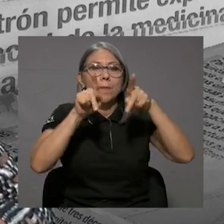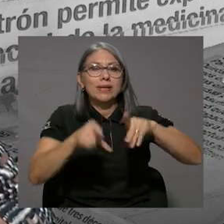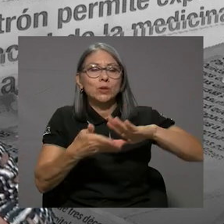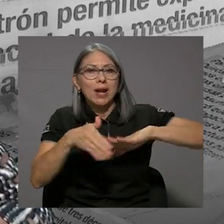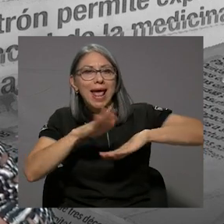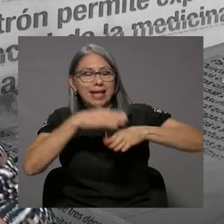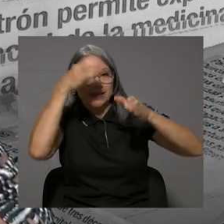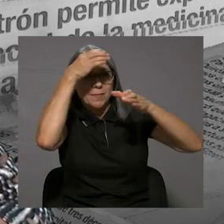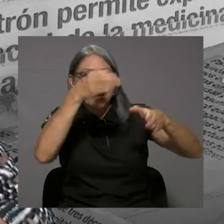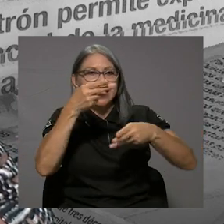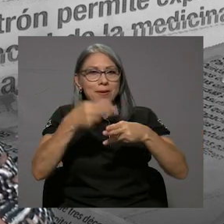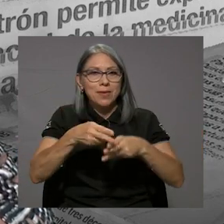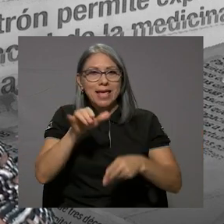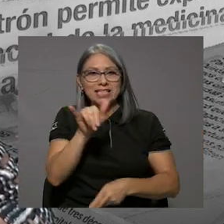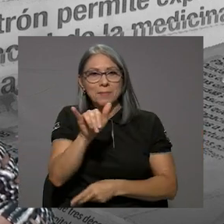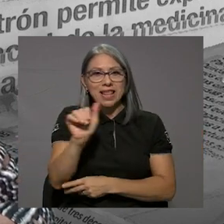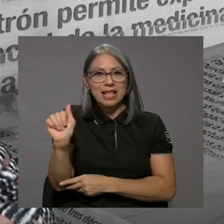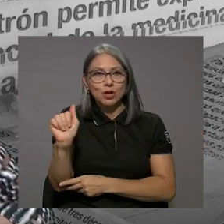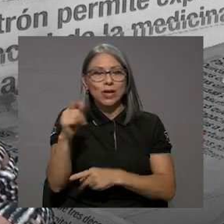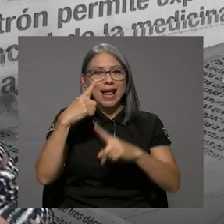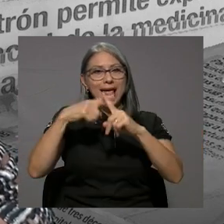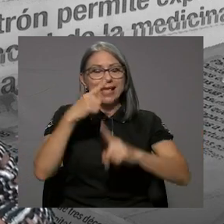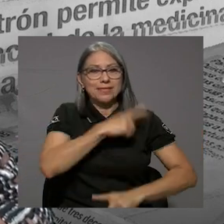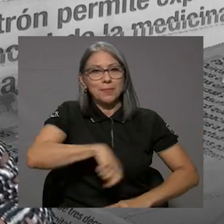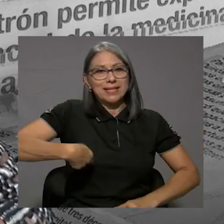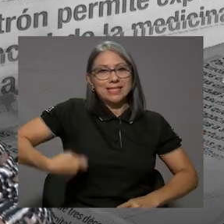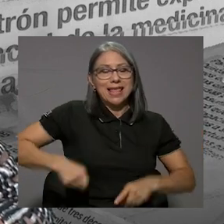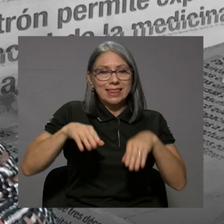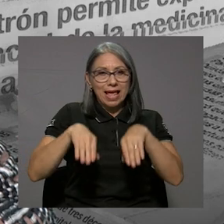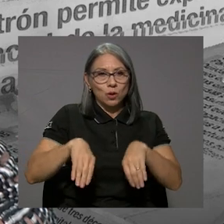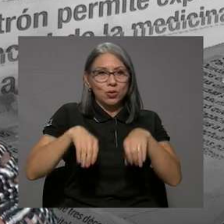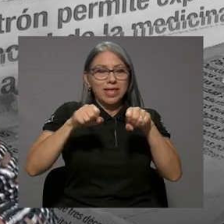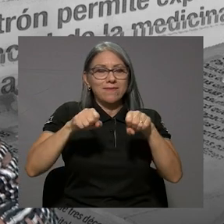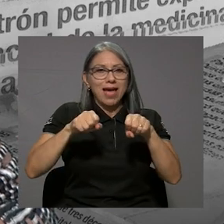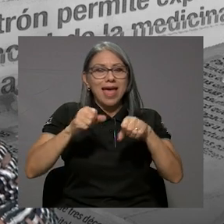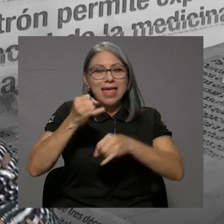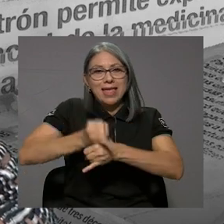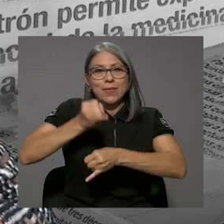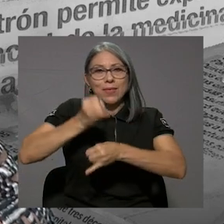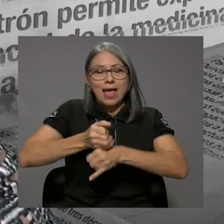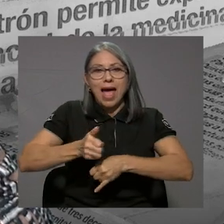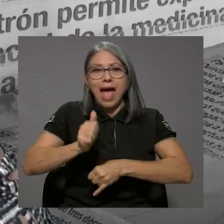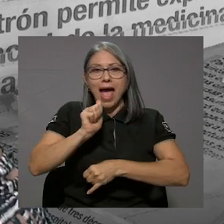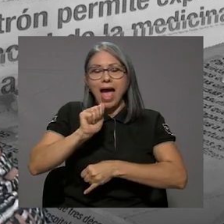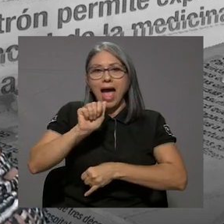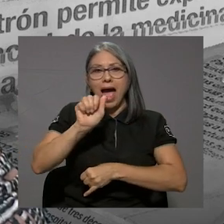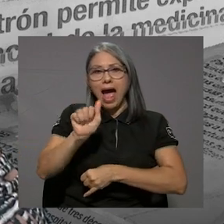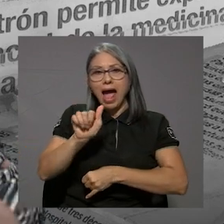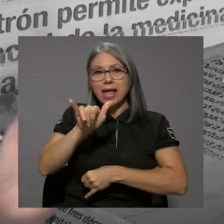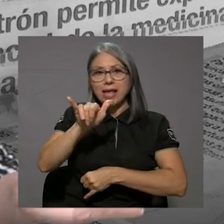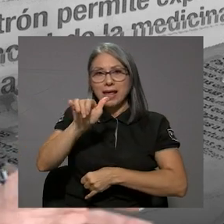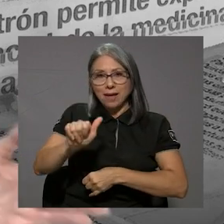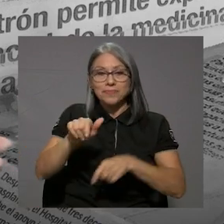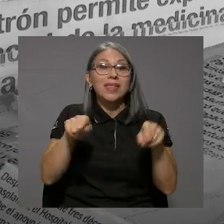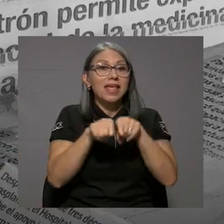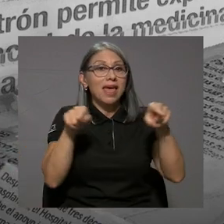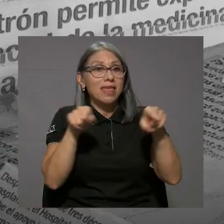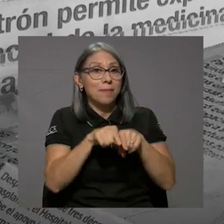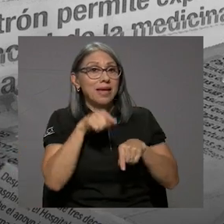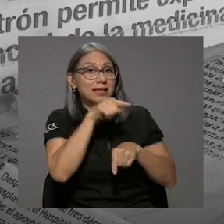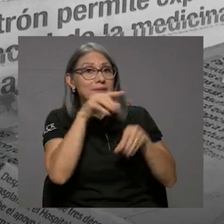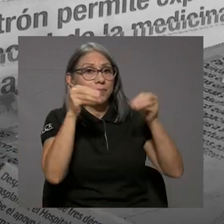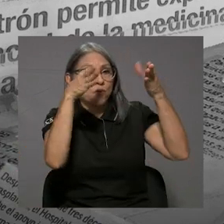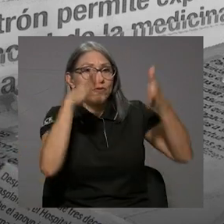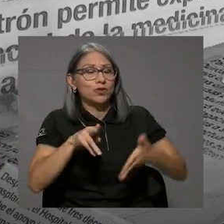experta Yamilet Astorga, expresidenta ejecutiva de Acueductos y Alcantarillados, además de